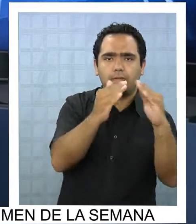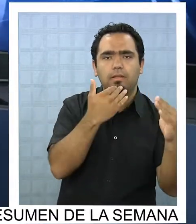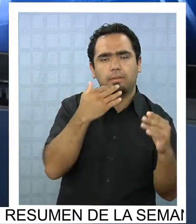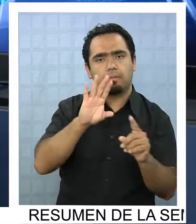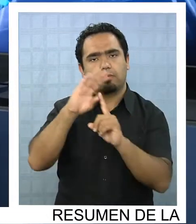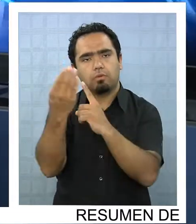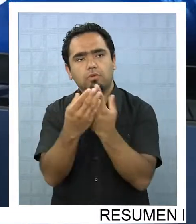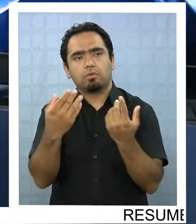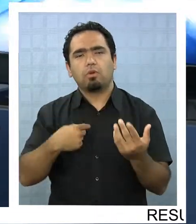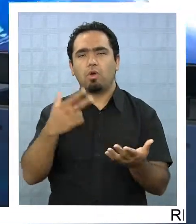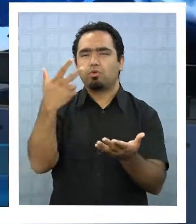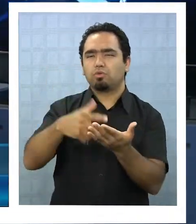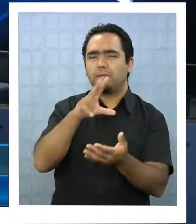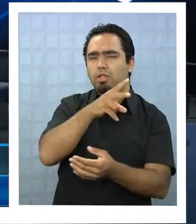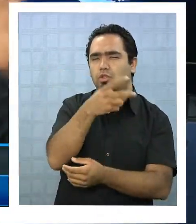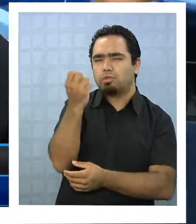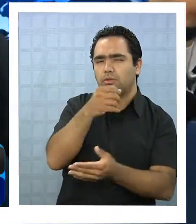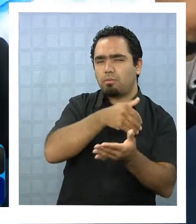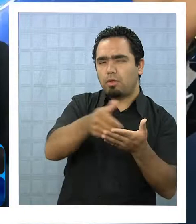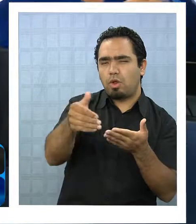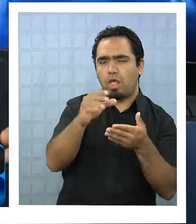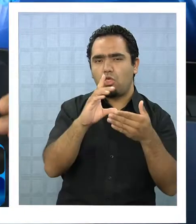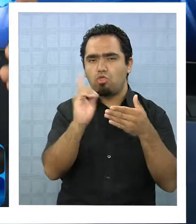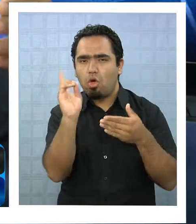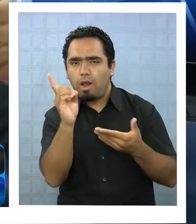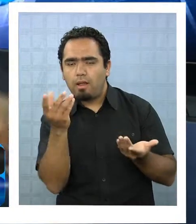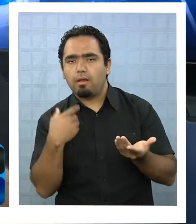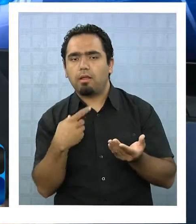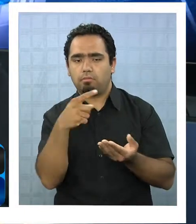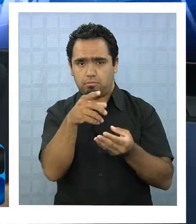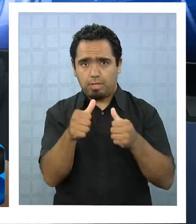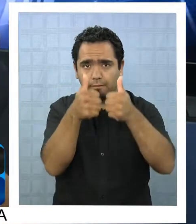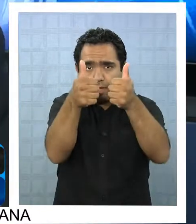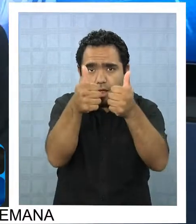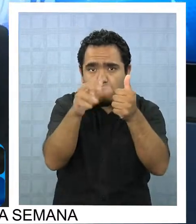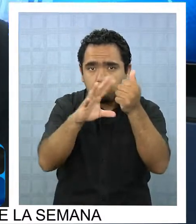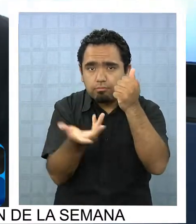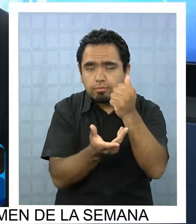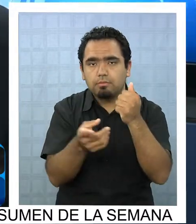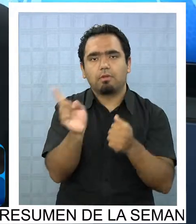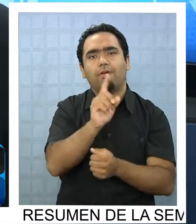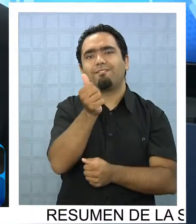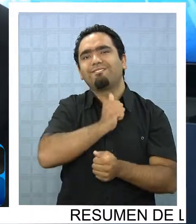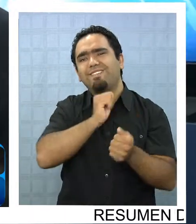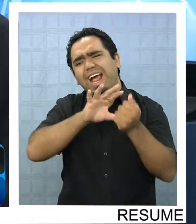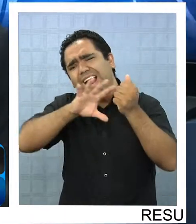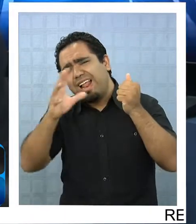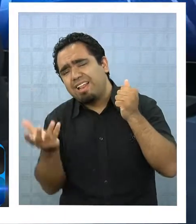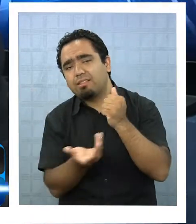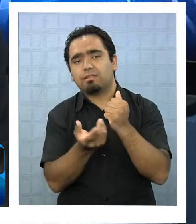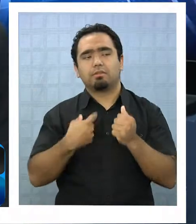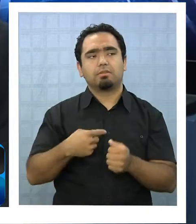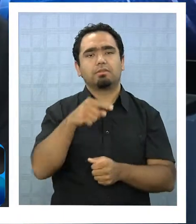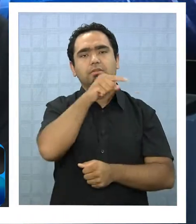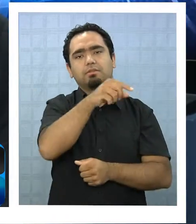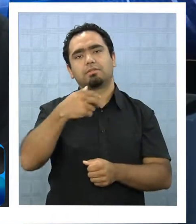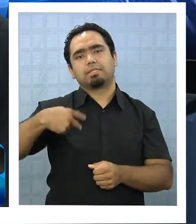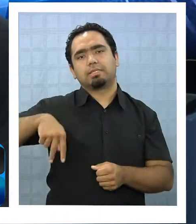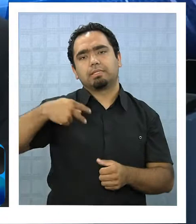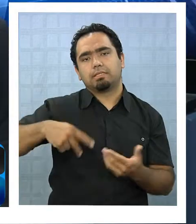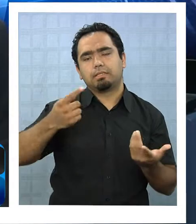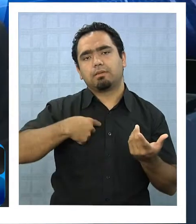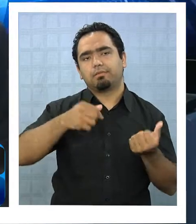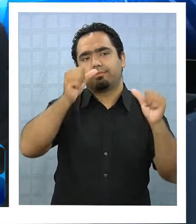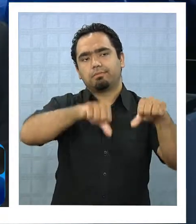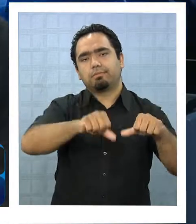8.200 millones de dólares no alcanza para todo eso entonces creo que el Senado hizo algo muy grave, muy malo le ganó la concertación a la nueva